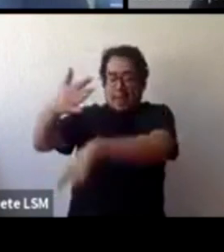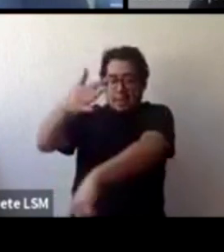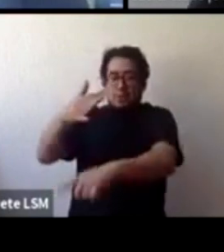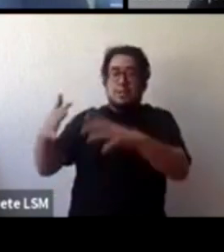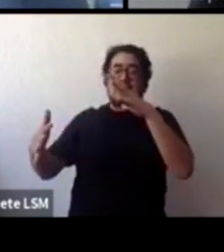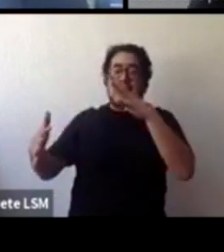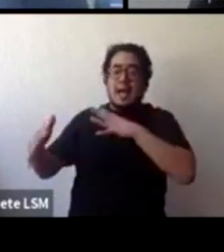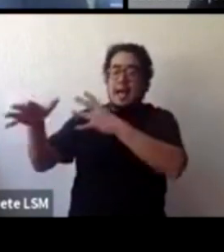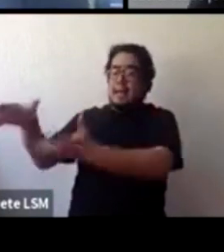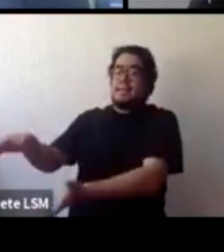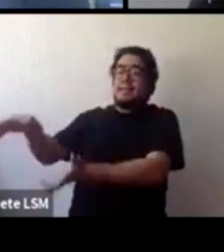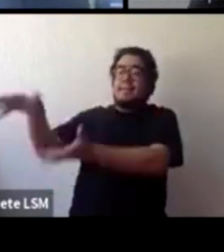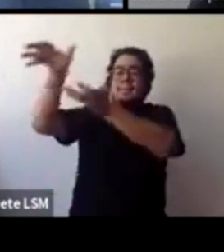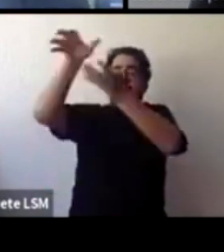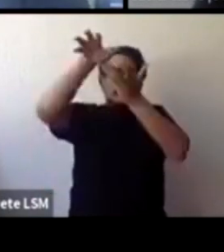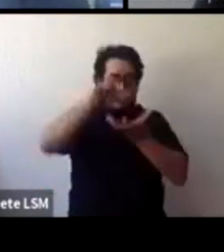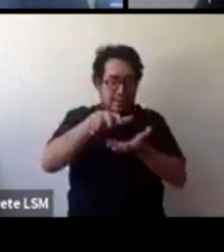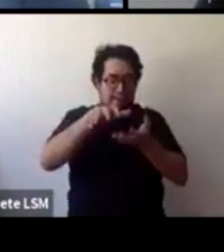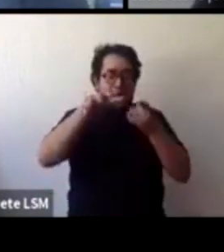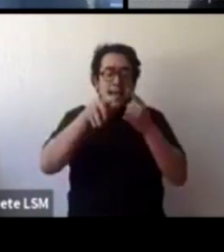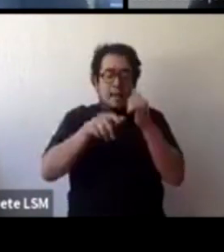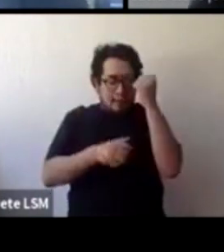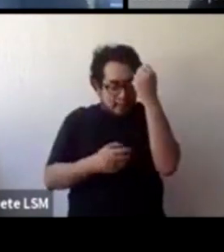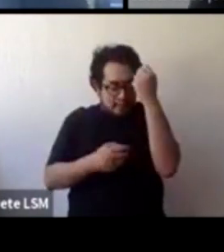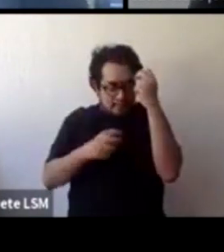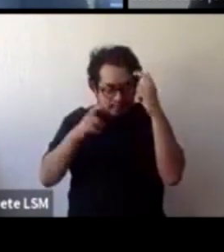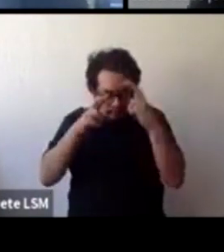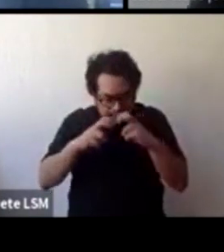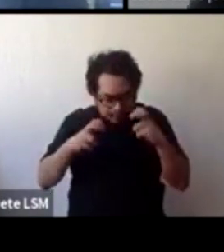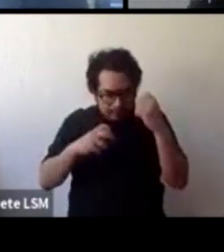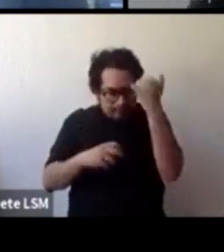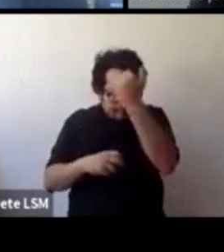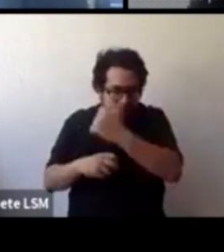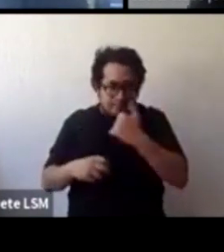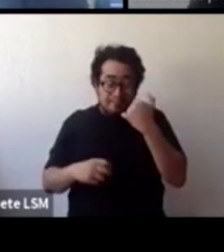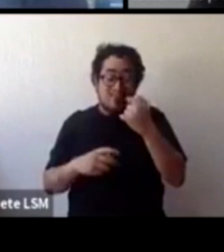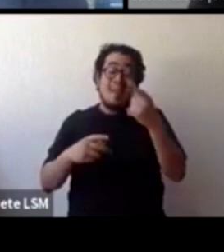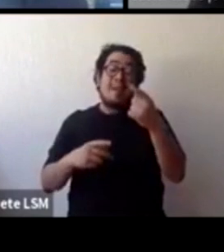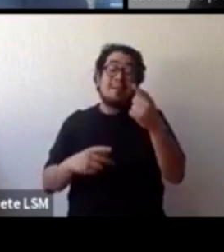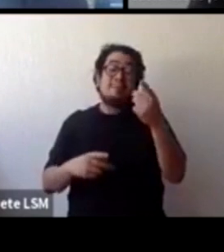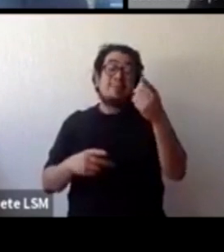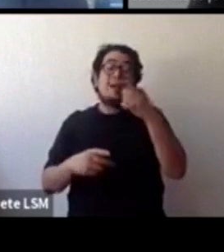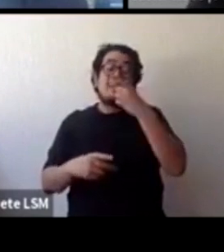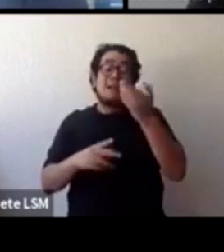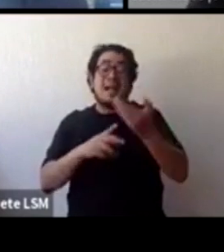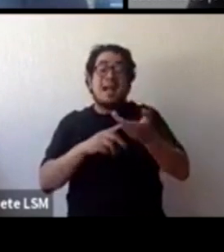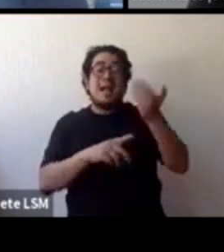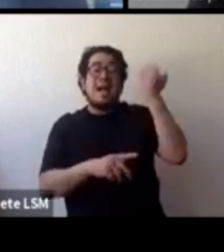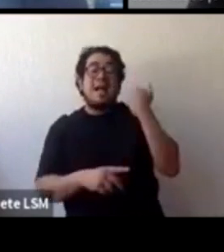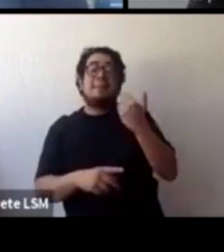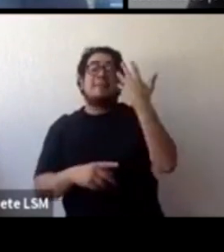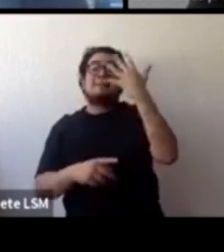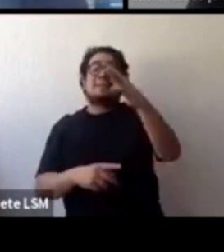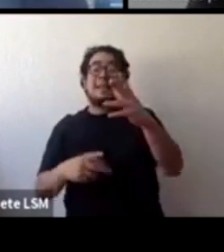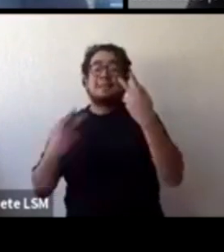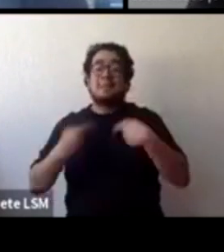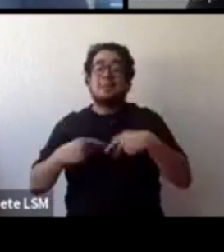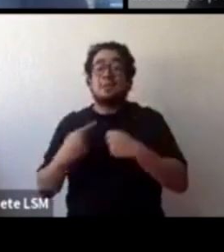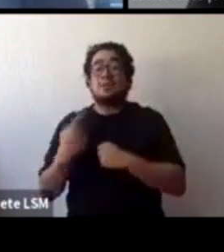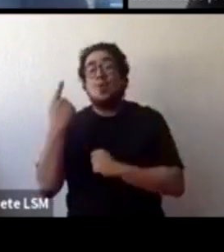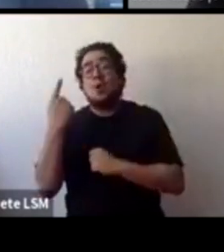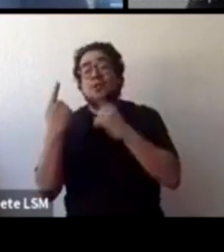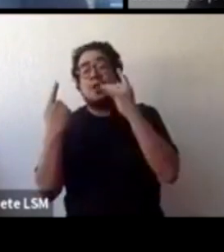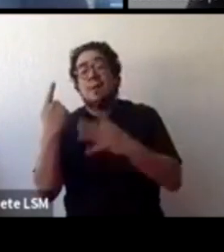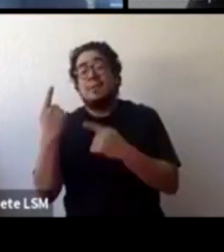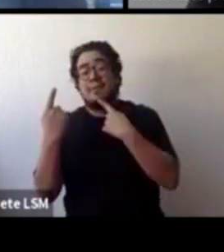como ya dije, las denuncias son uno de cada diez las personas que denuncian aproximadamente y que además muchas personas no